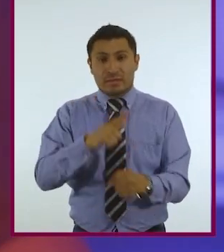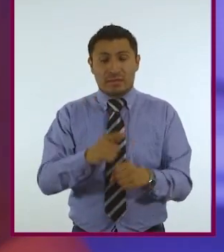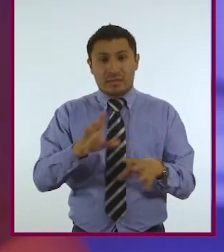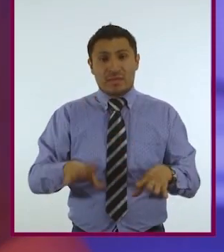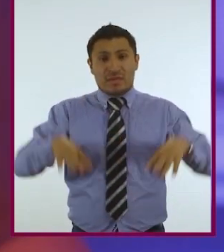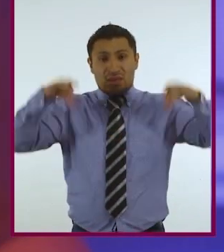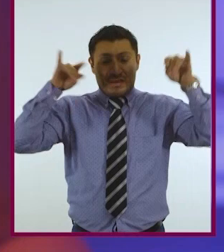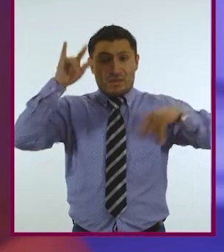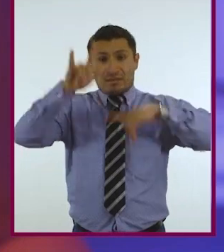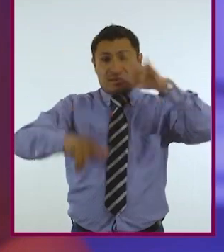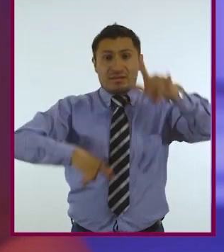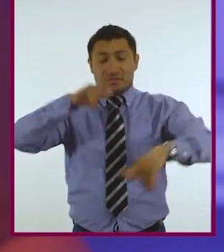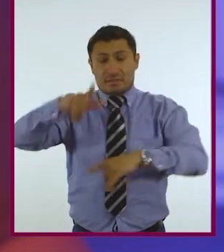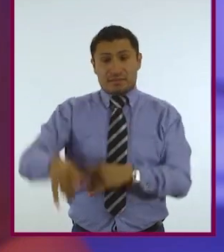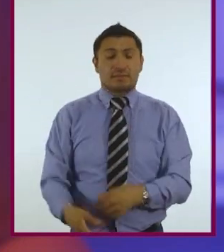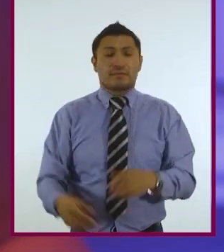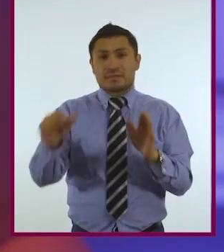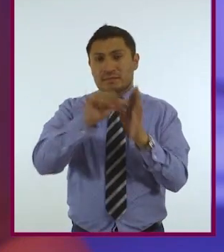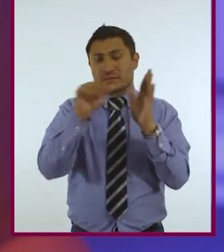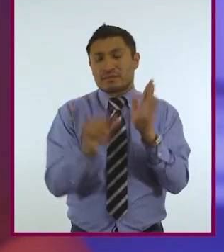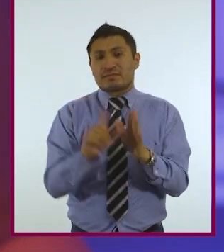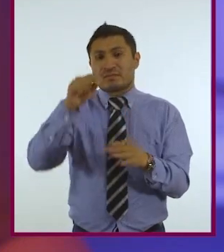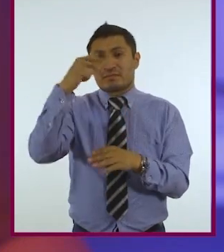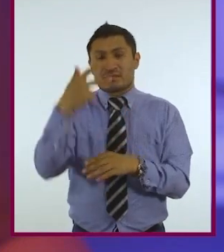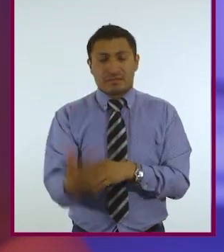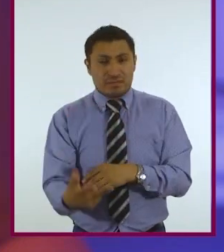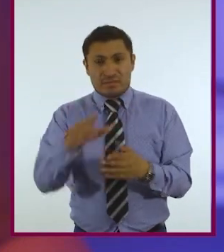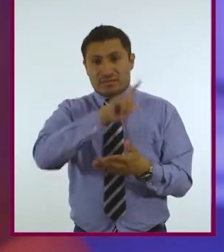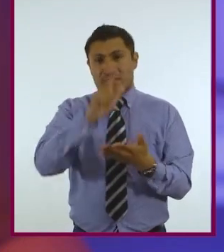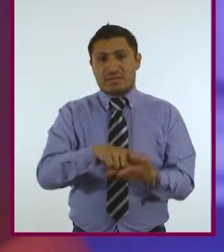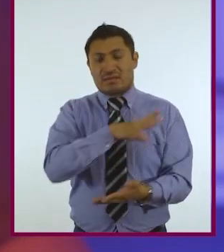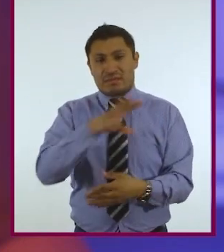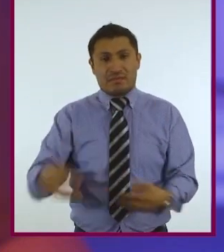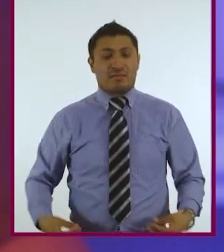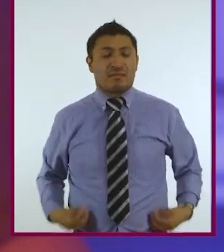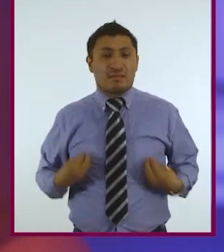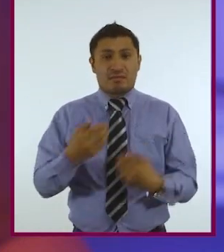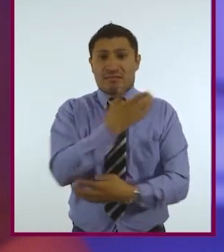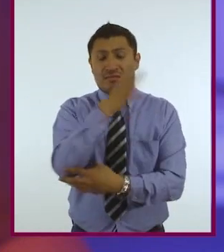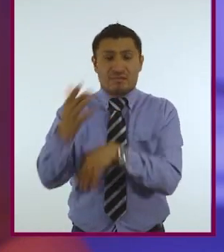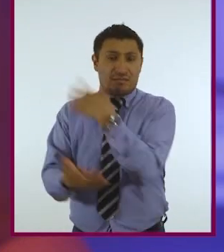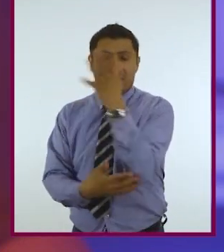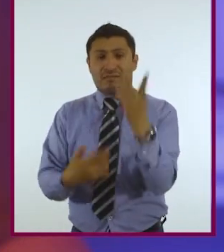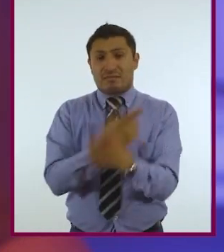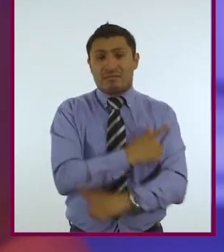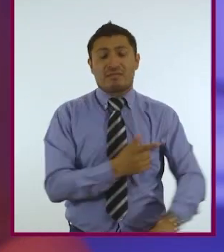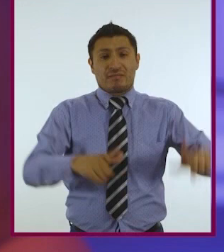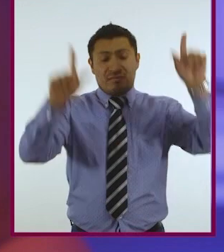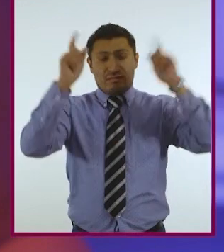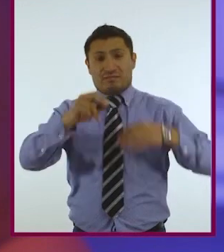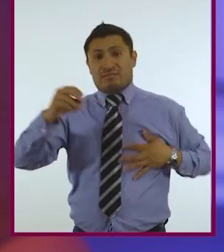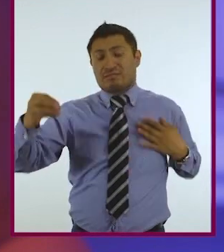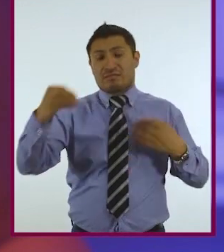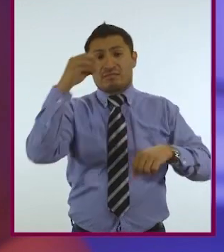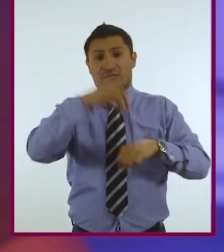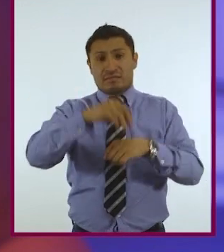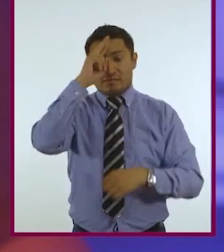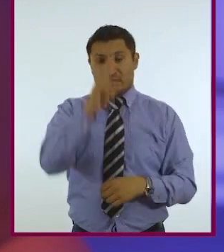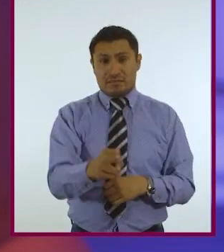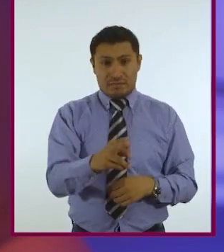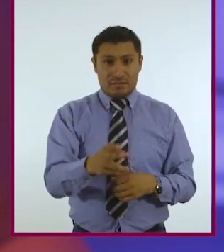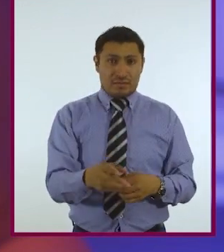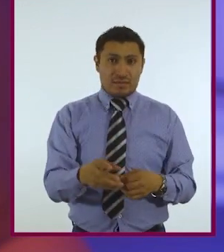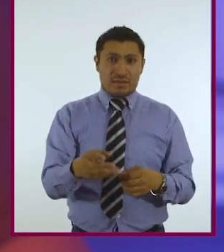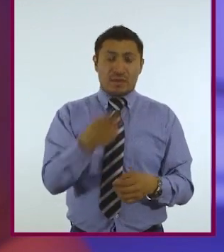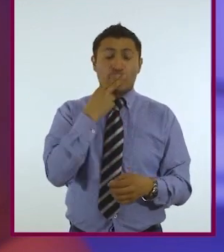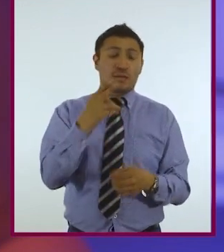espectáculos de circo. El artículo 78 de la Ley General de Vida Silvestre establece que queda prohibido el uso de ejemplares de